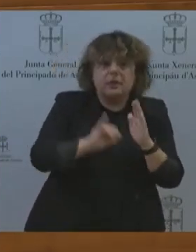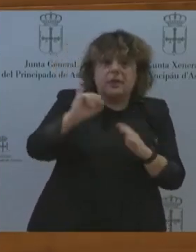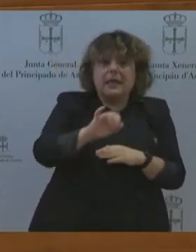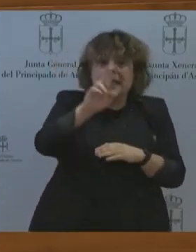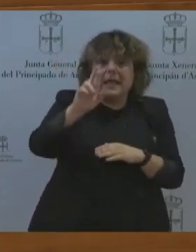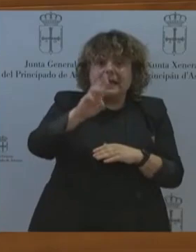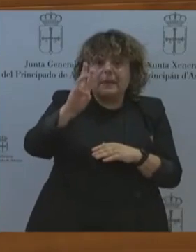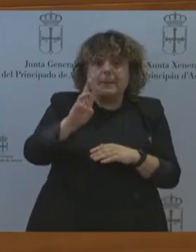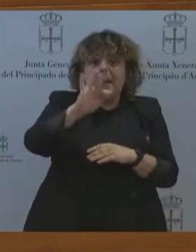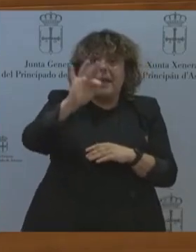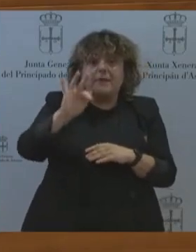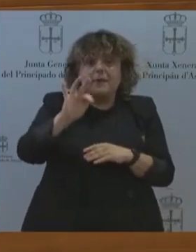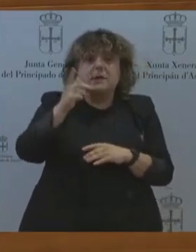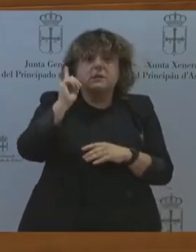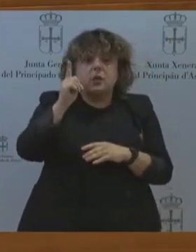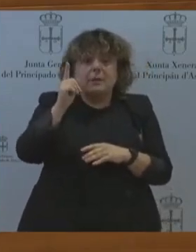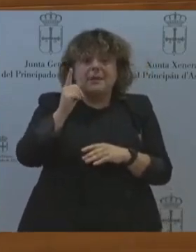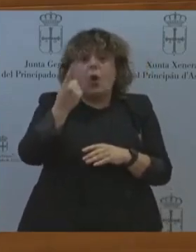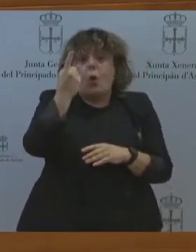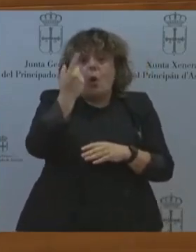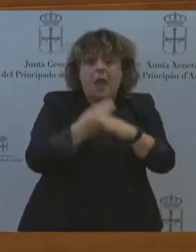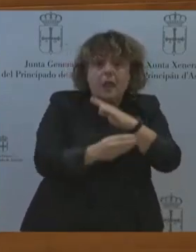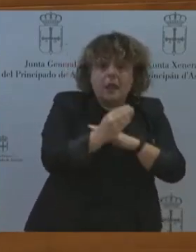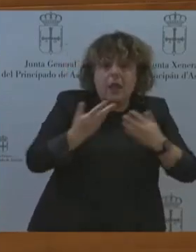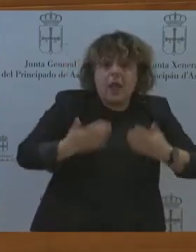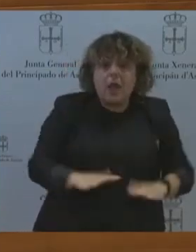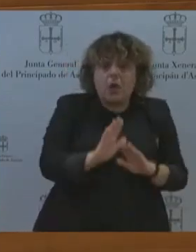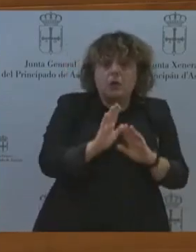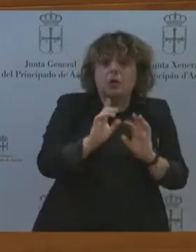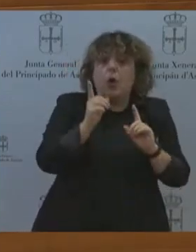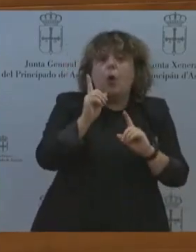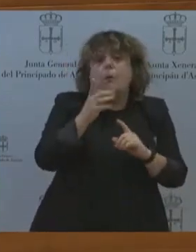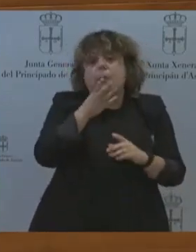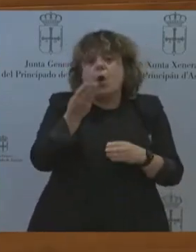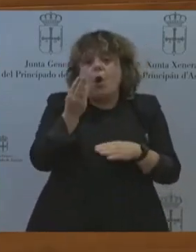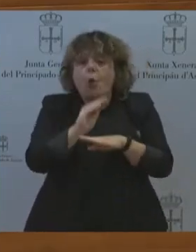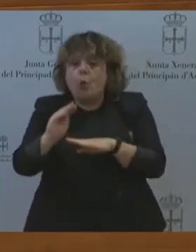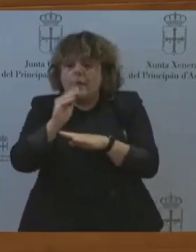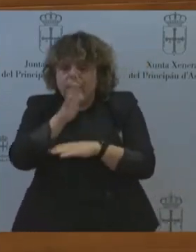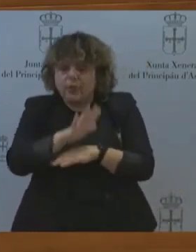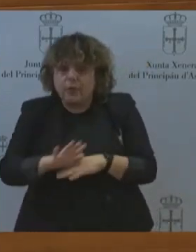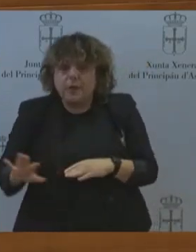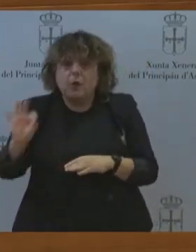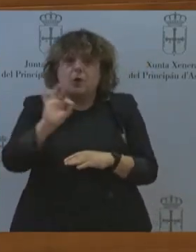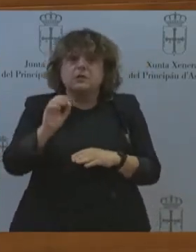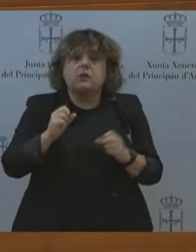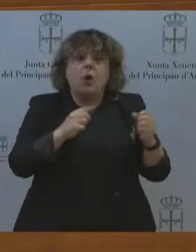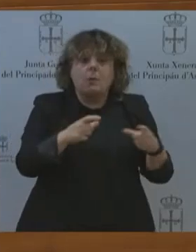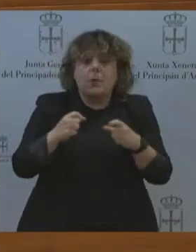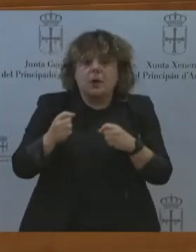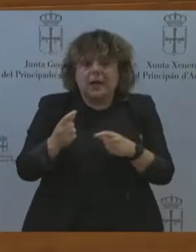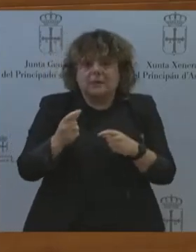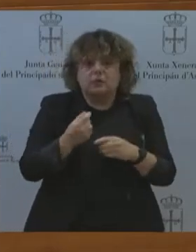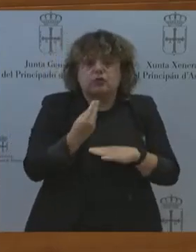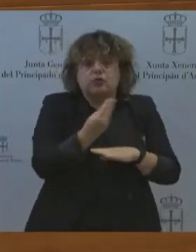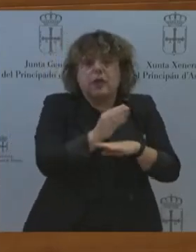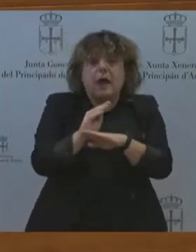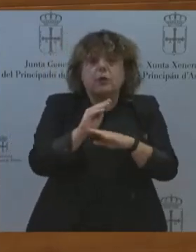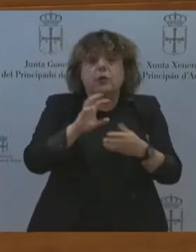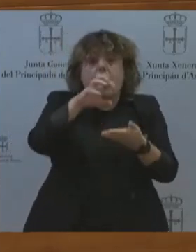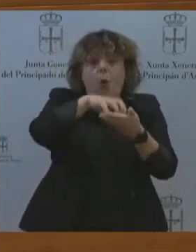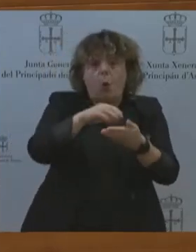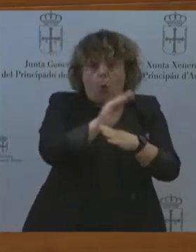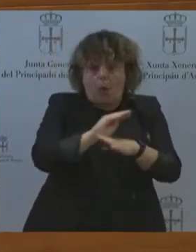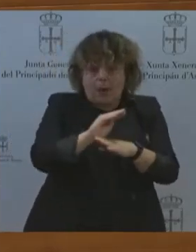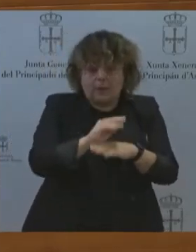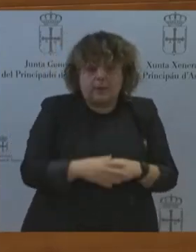hijos, sino también, por ejemplo, por cuidado de menores o por gastos de ayuda doméstica o de guardería. Porque la única salida a esta